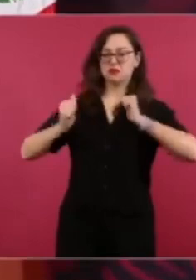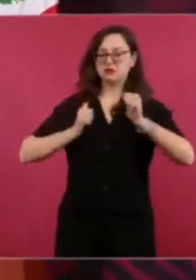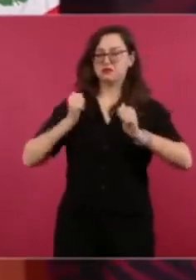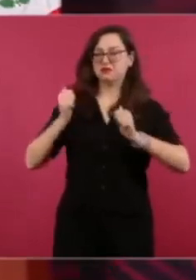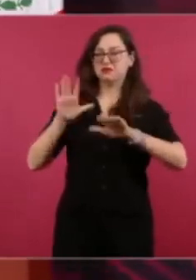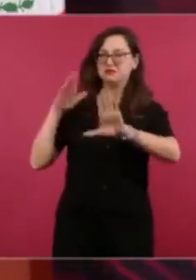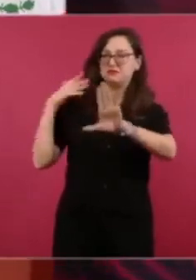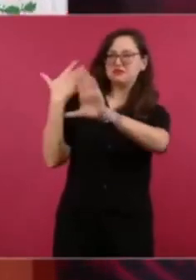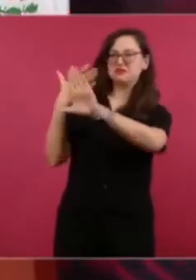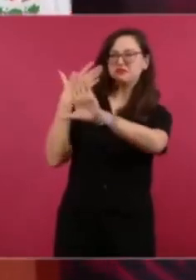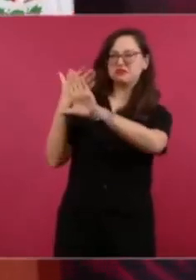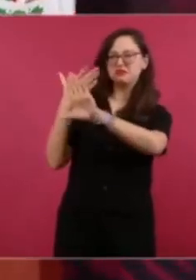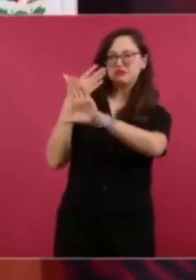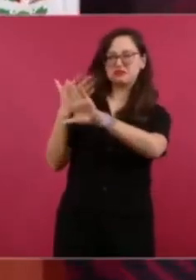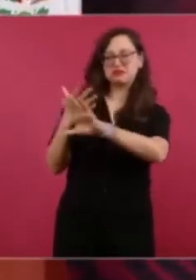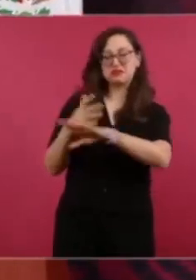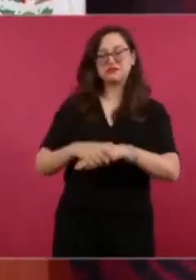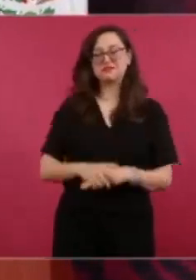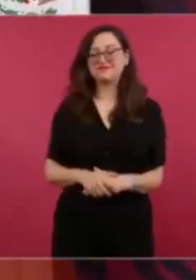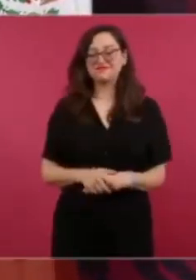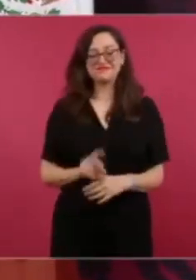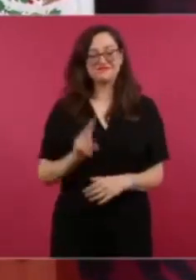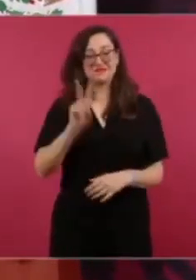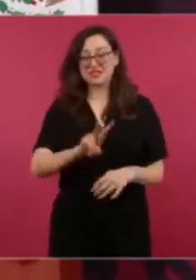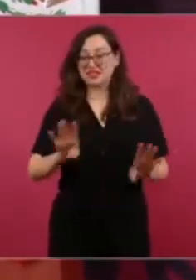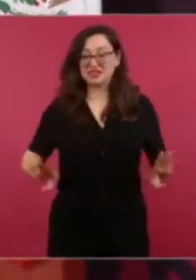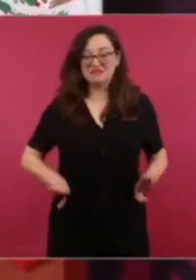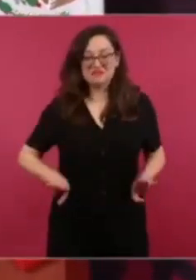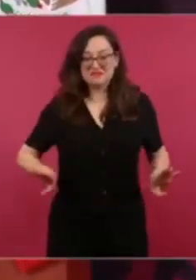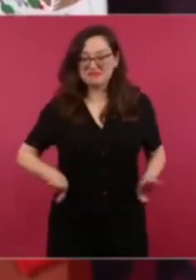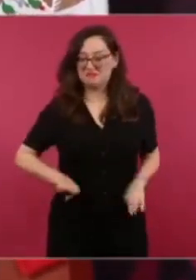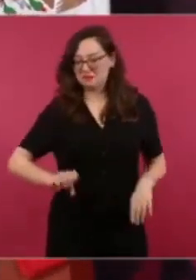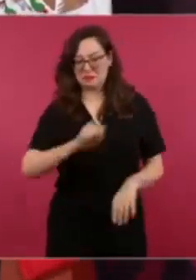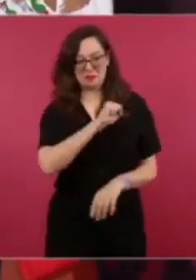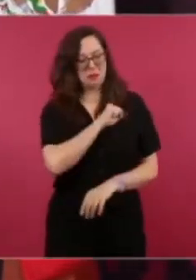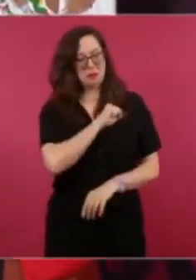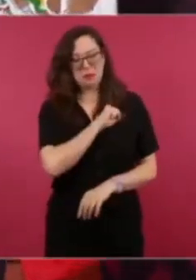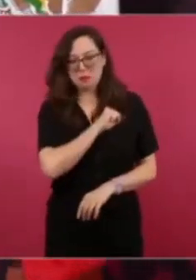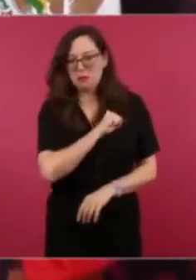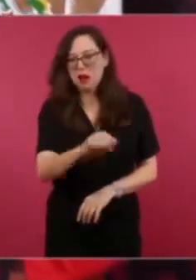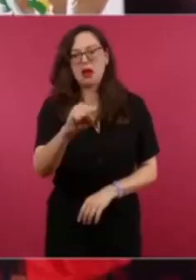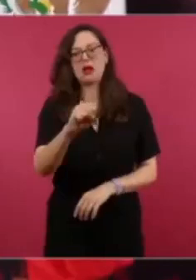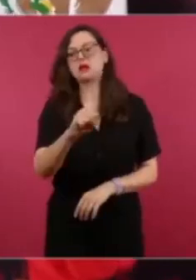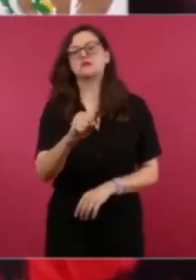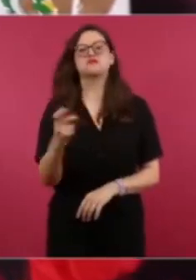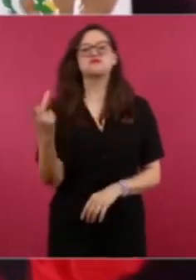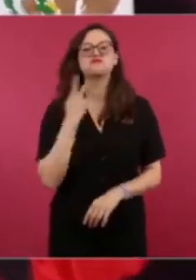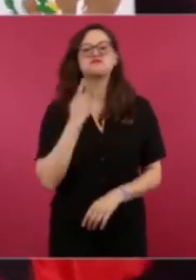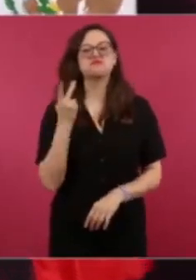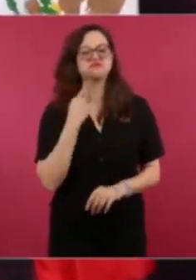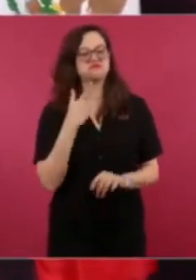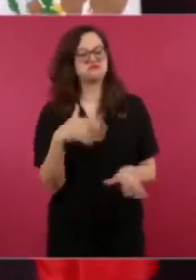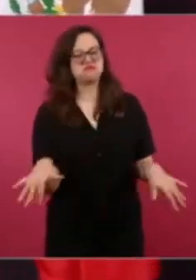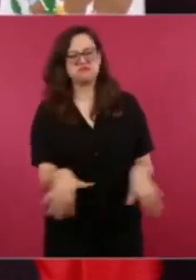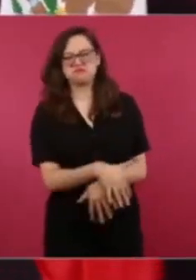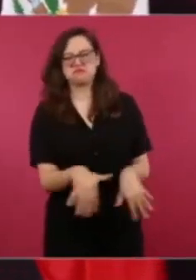Es un acto vil de politiquería,